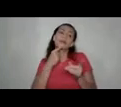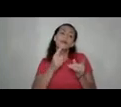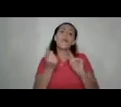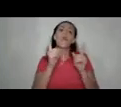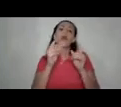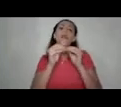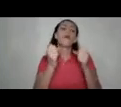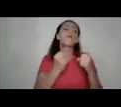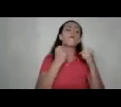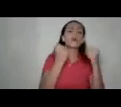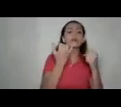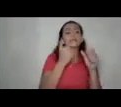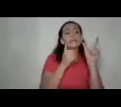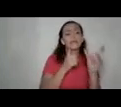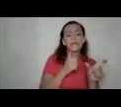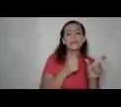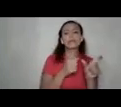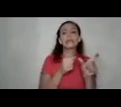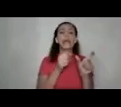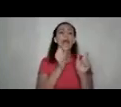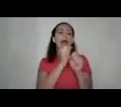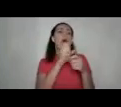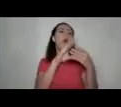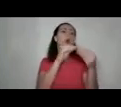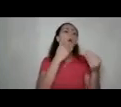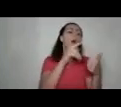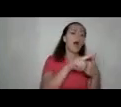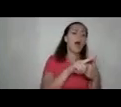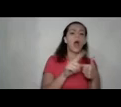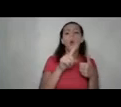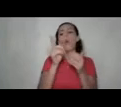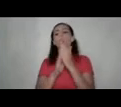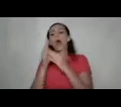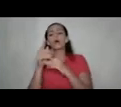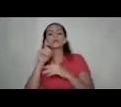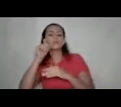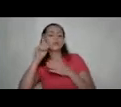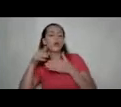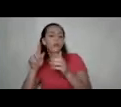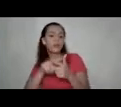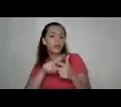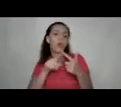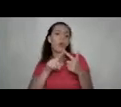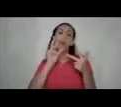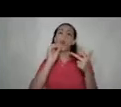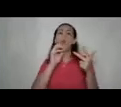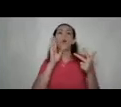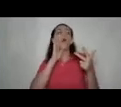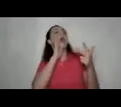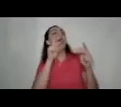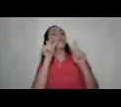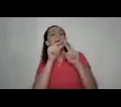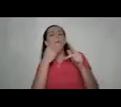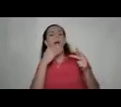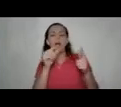más fuerte si esta que le hayan hecho este comentario o que le hubiesen acosado sexualmente o que le hubieran gritado en la calle alguna palabra ¿verdad?